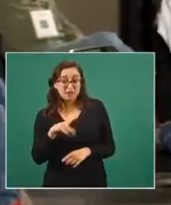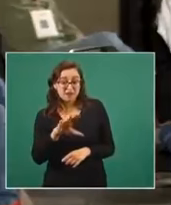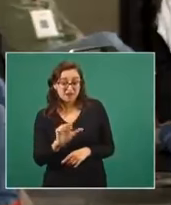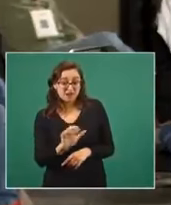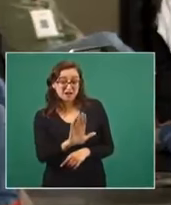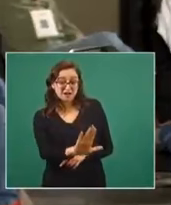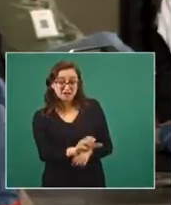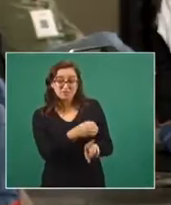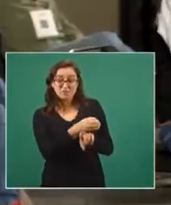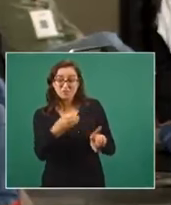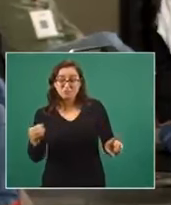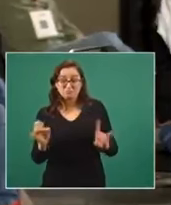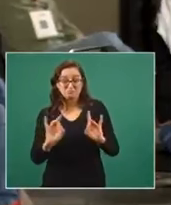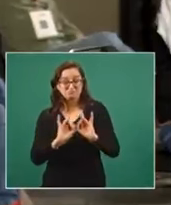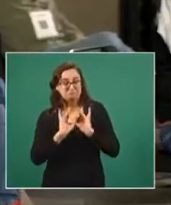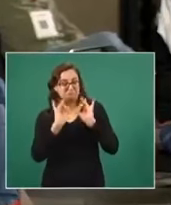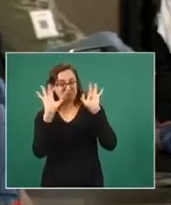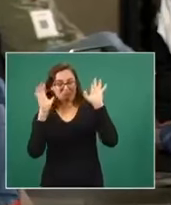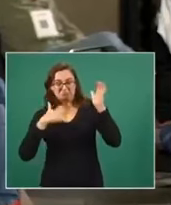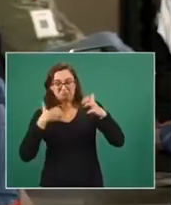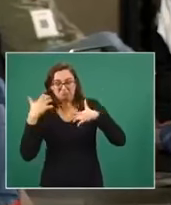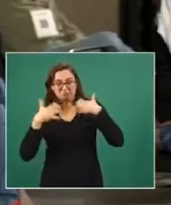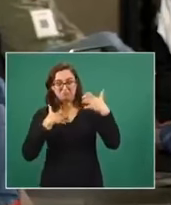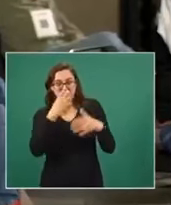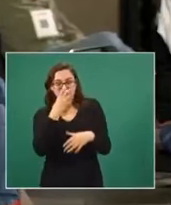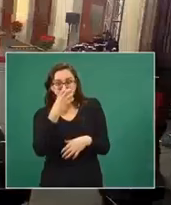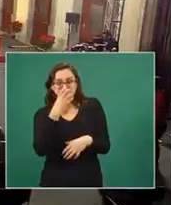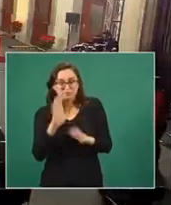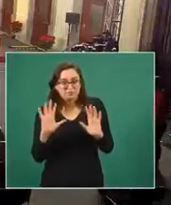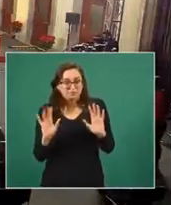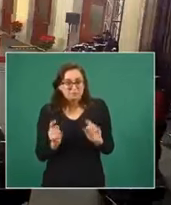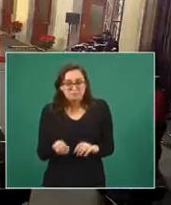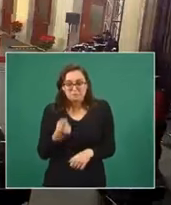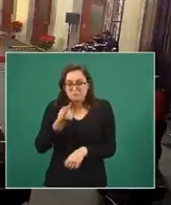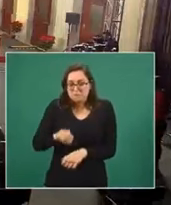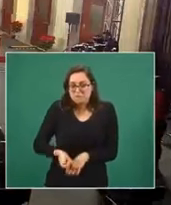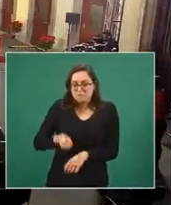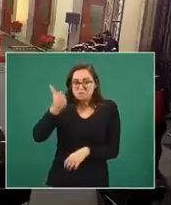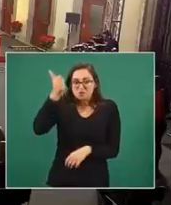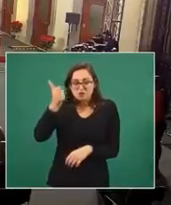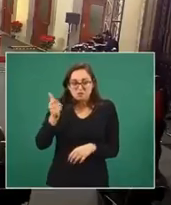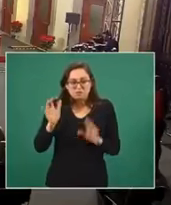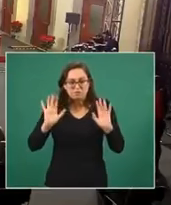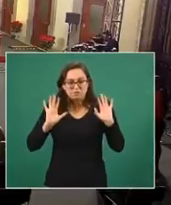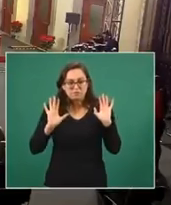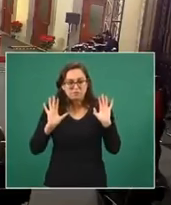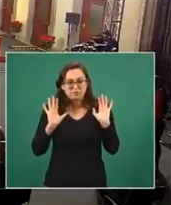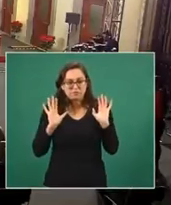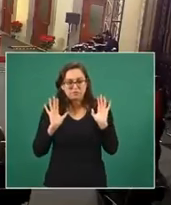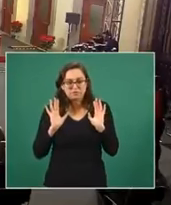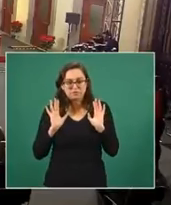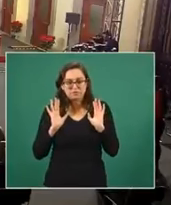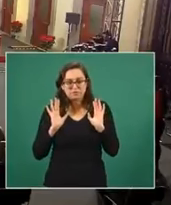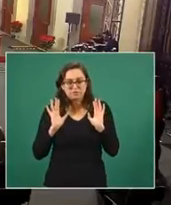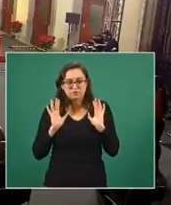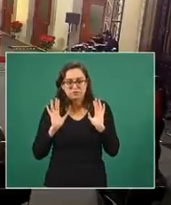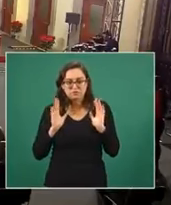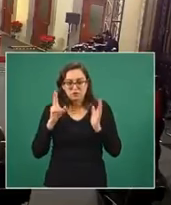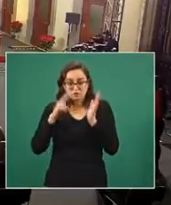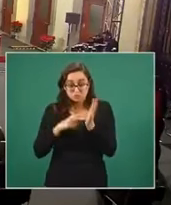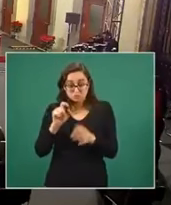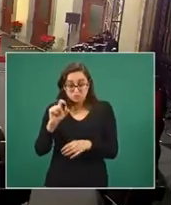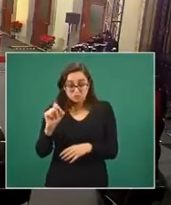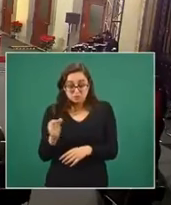Esto no había ocurrido, creo que esto no había ocurrido, creo que esto no había ocurrido, espero que no cambie en 2021.